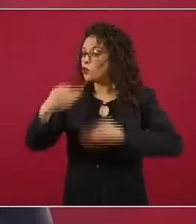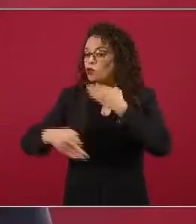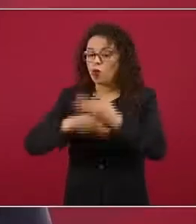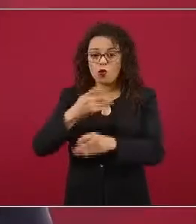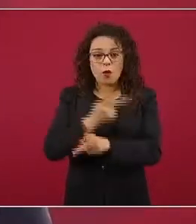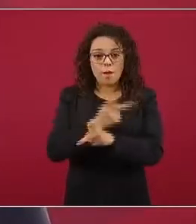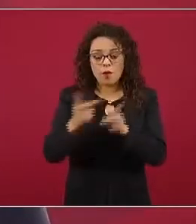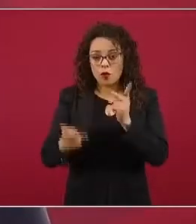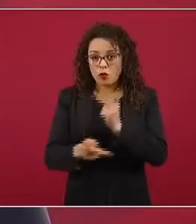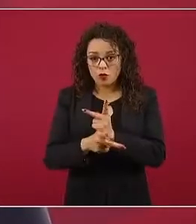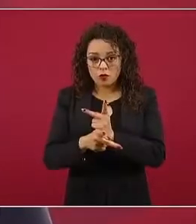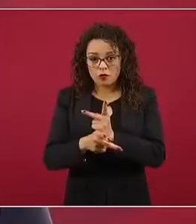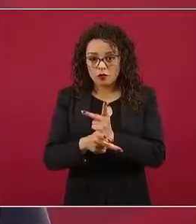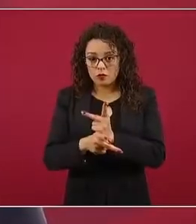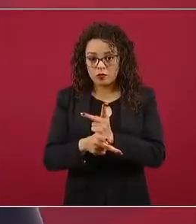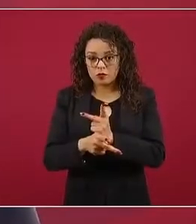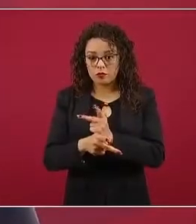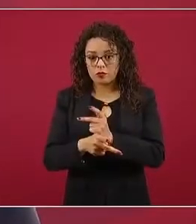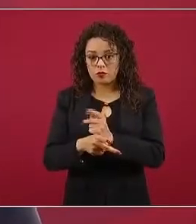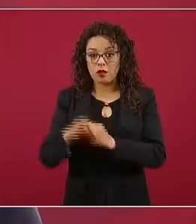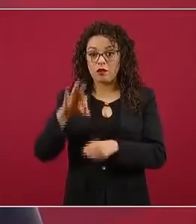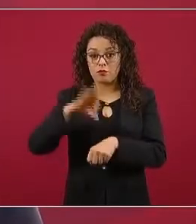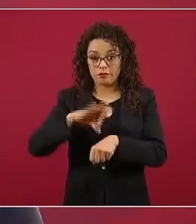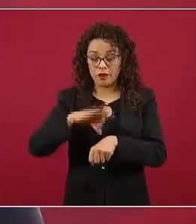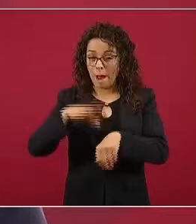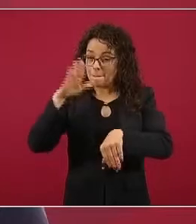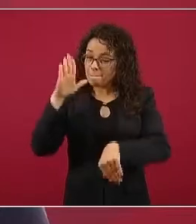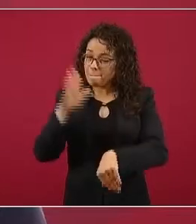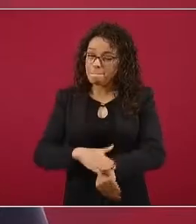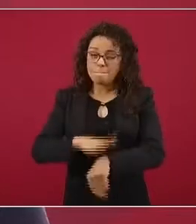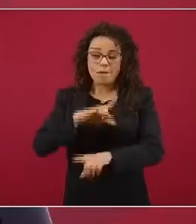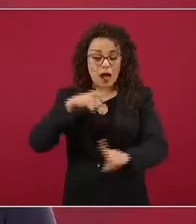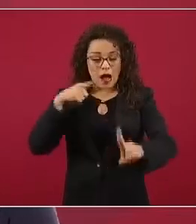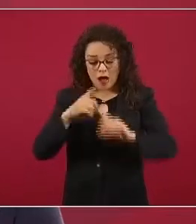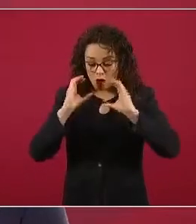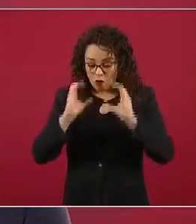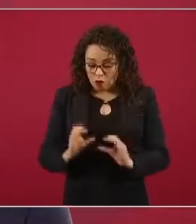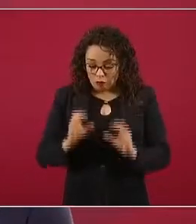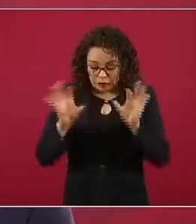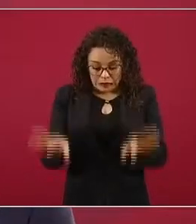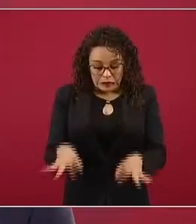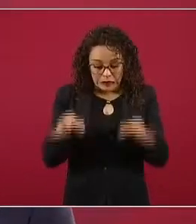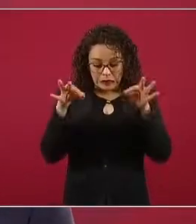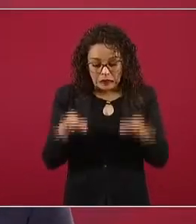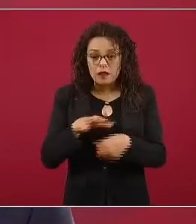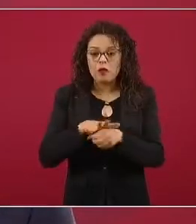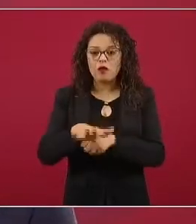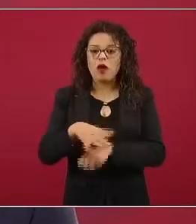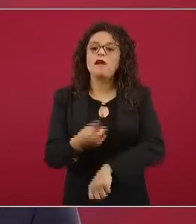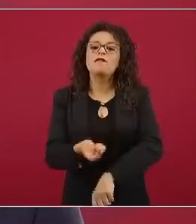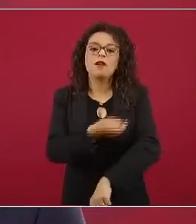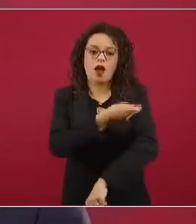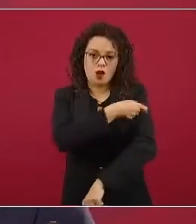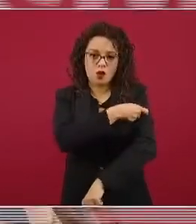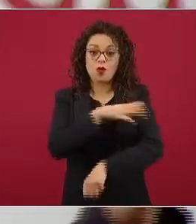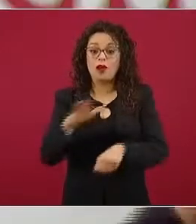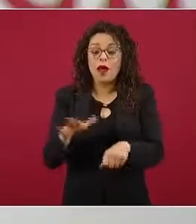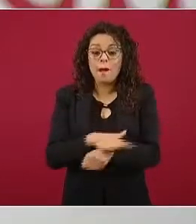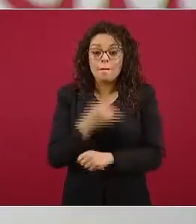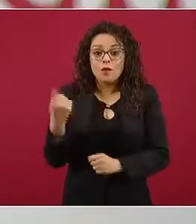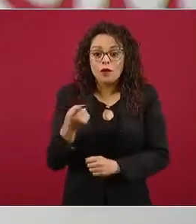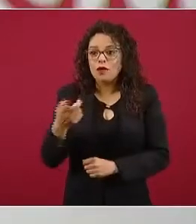más cuidado o los más cuidados son las vacunas, precisamente porque las vacunas se utilizan en